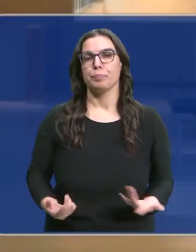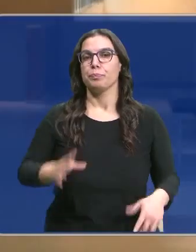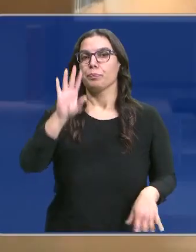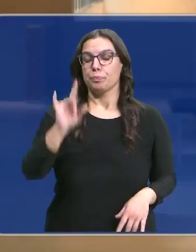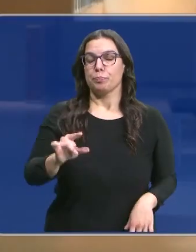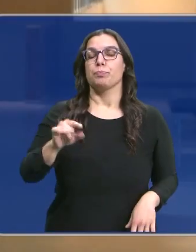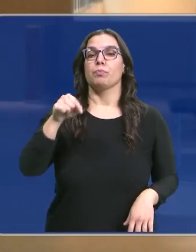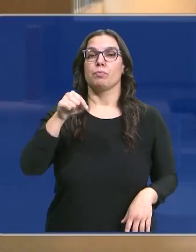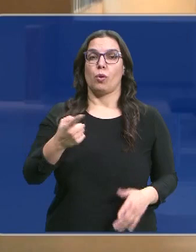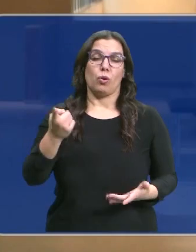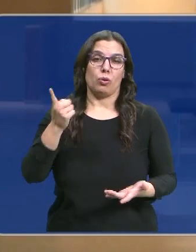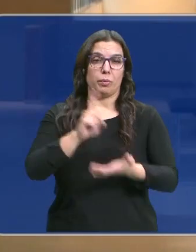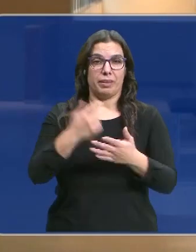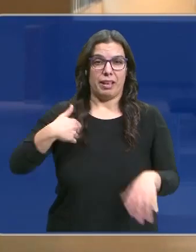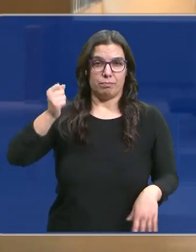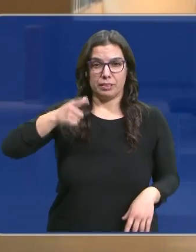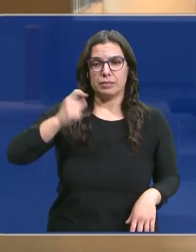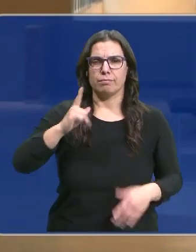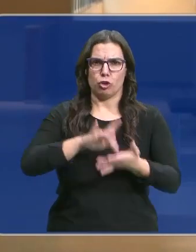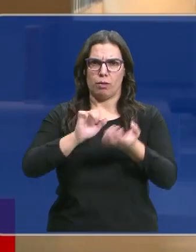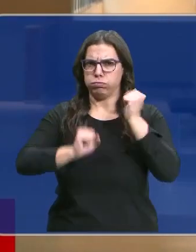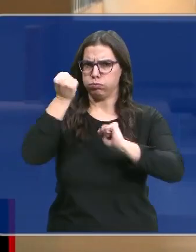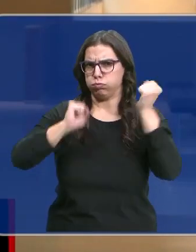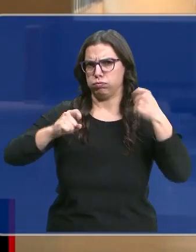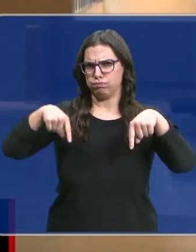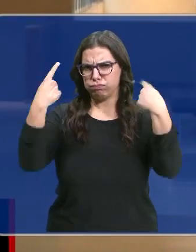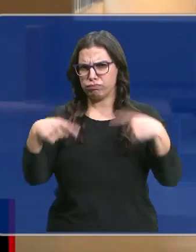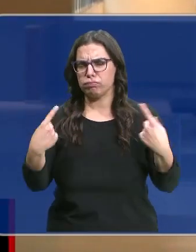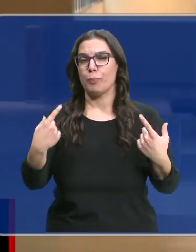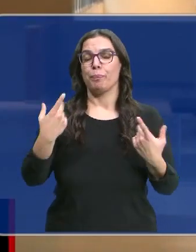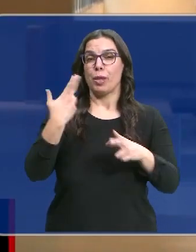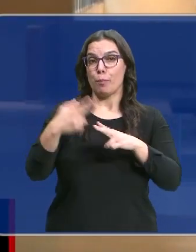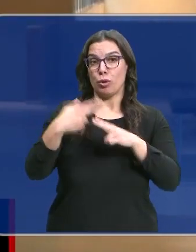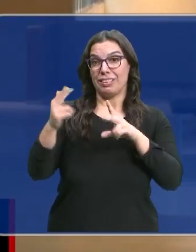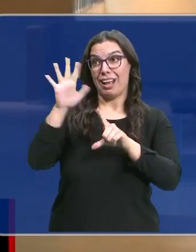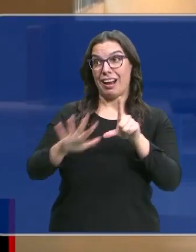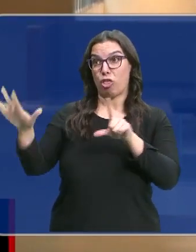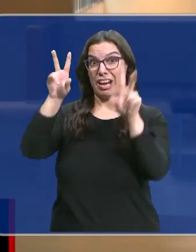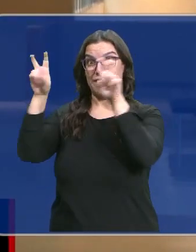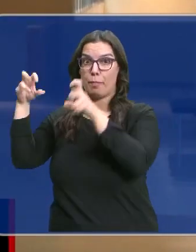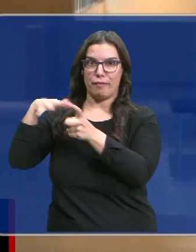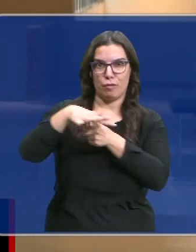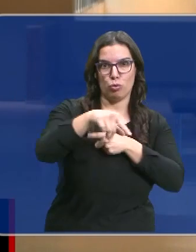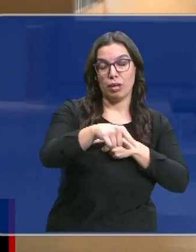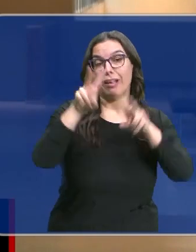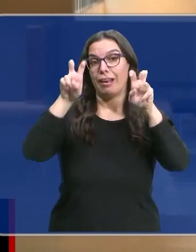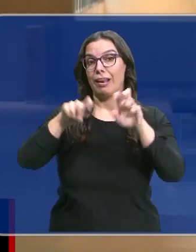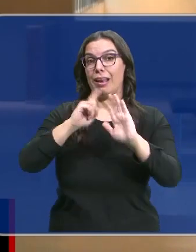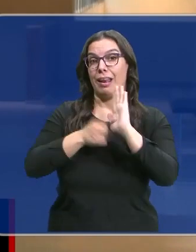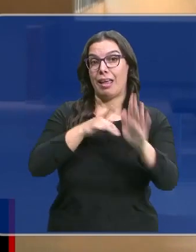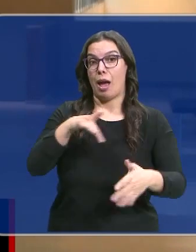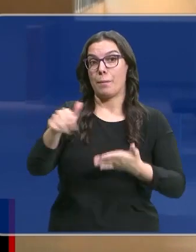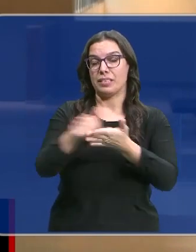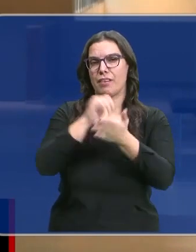Sí, un día más y ya empieza a ser habitual. Se han vivido momentos de tensión aquí en las Cortes. La política nacional ha prendido la mecha y la ley de amnistía ha